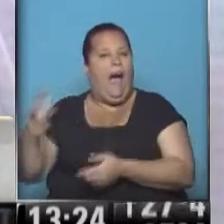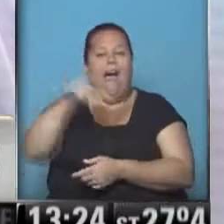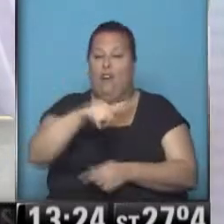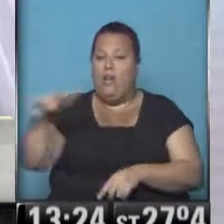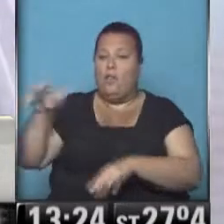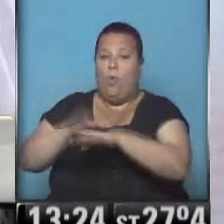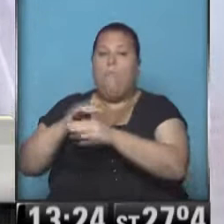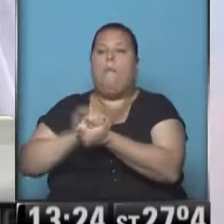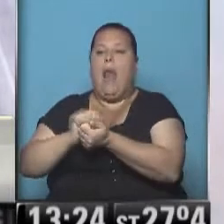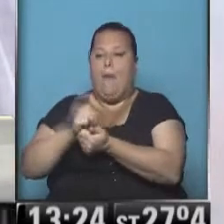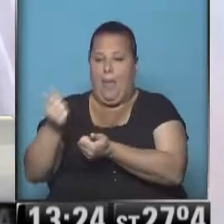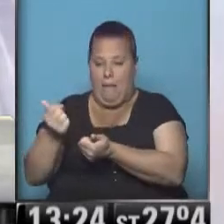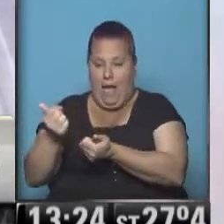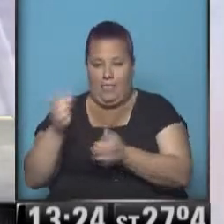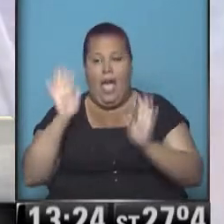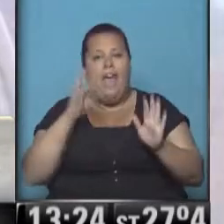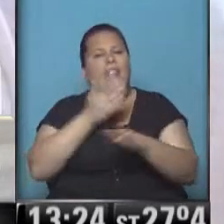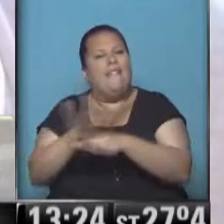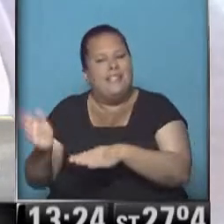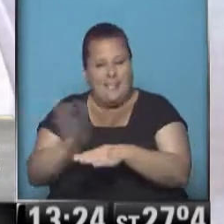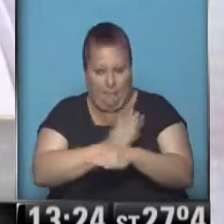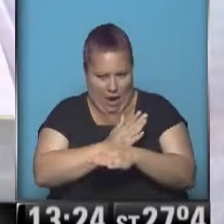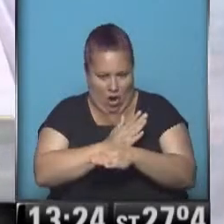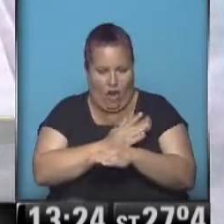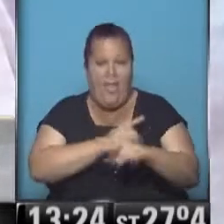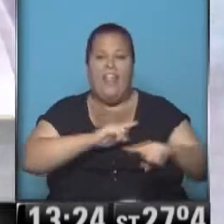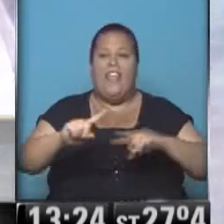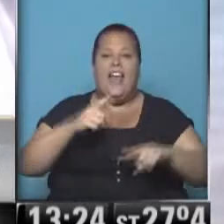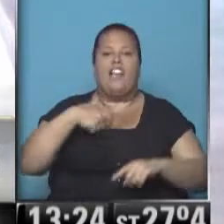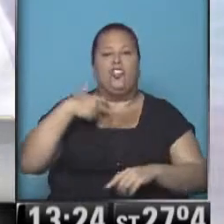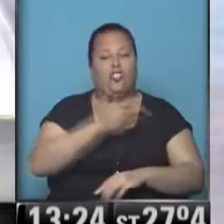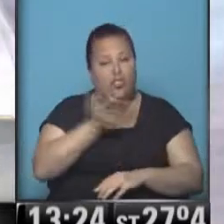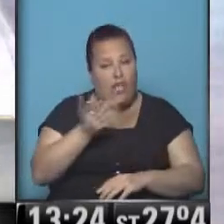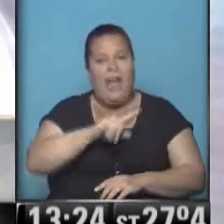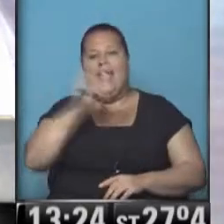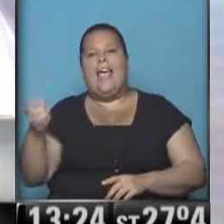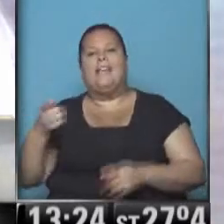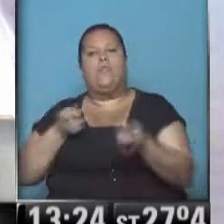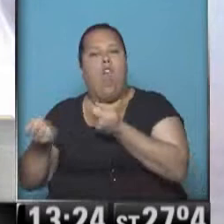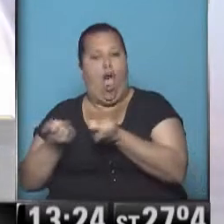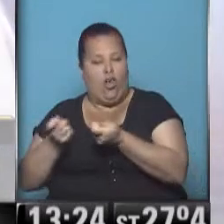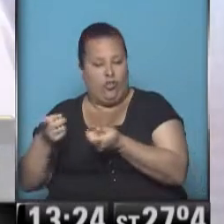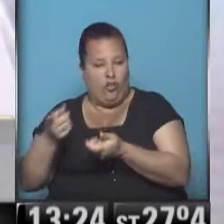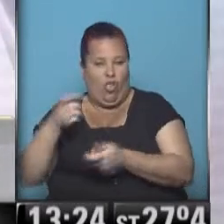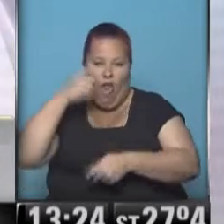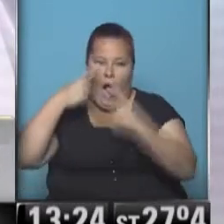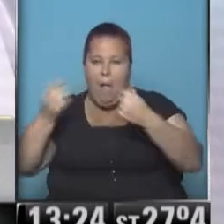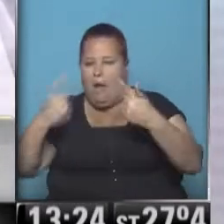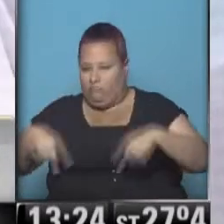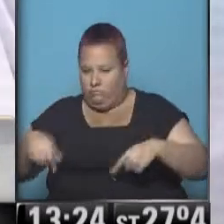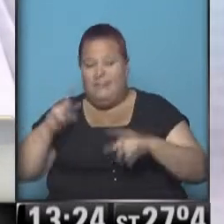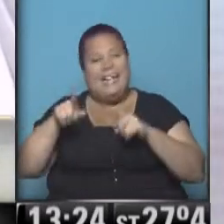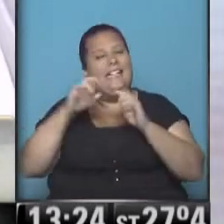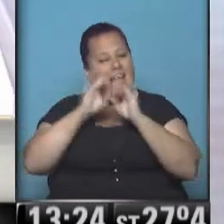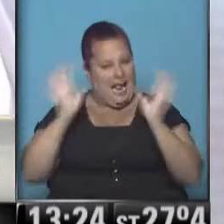procesado por lavar dinero. Es decir, hay que separar lo que es un dirigente social de lo que es un puntero. Y yo creo que en este caso es